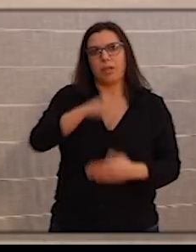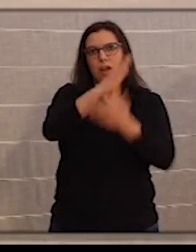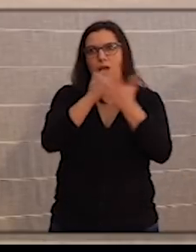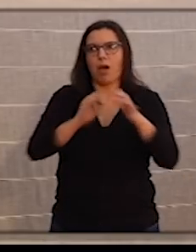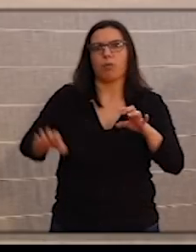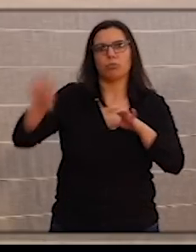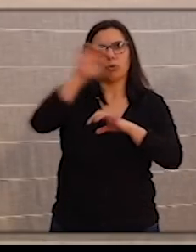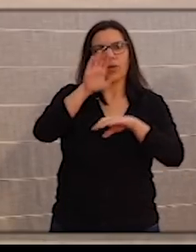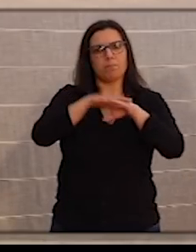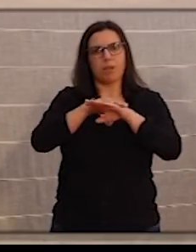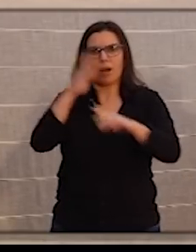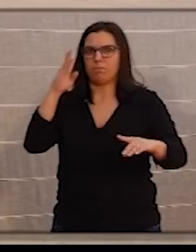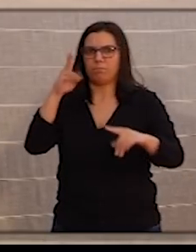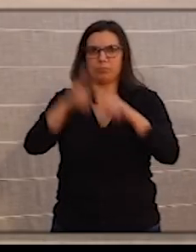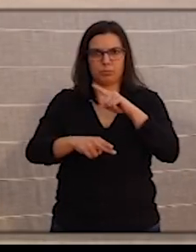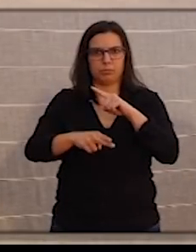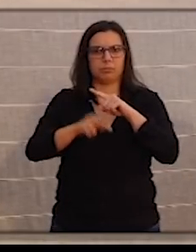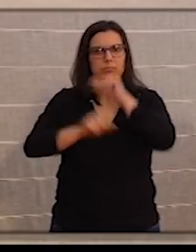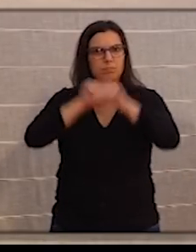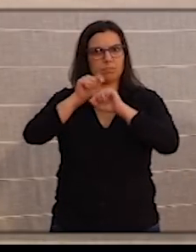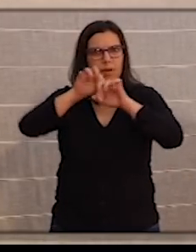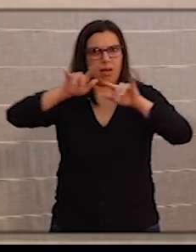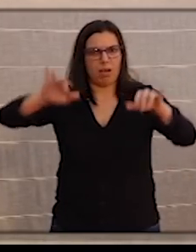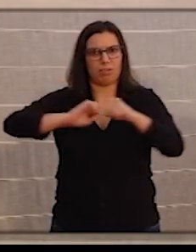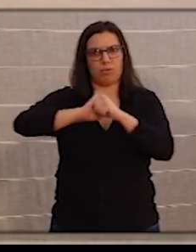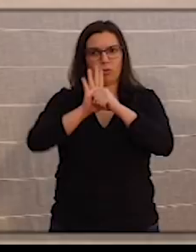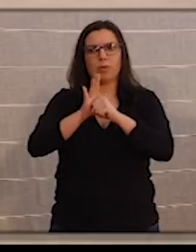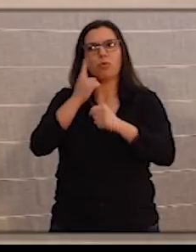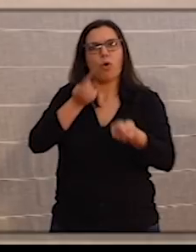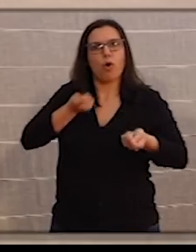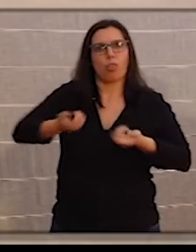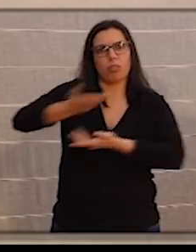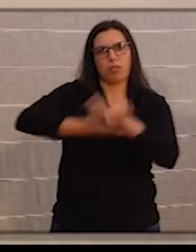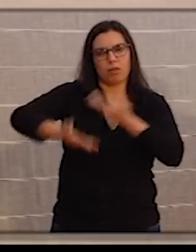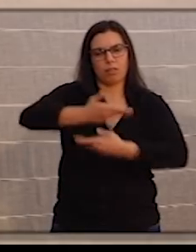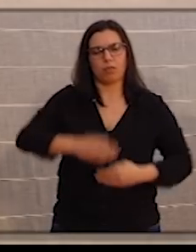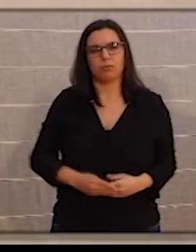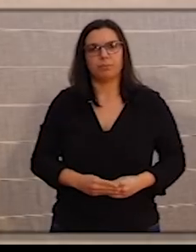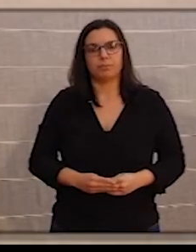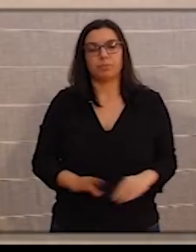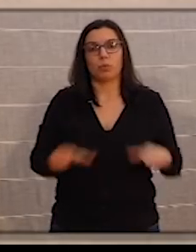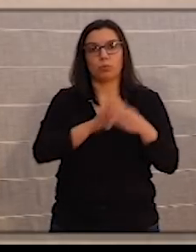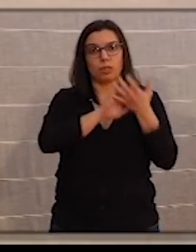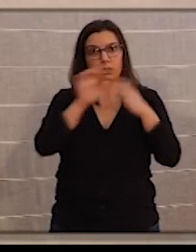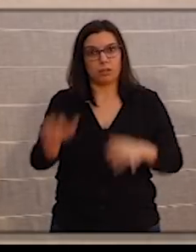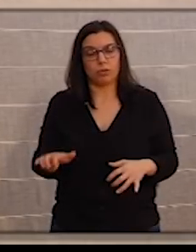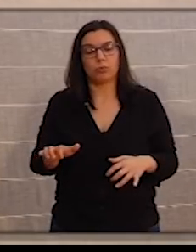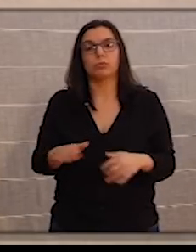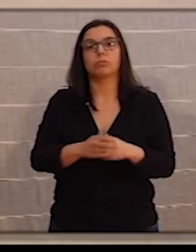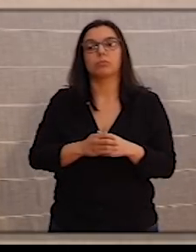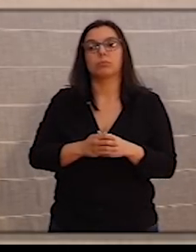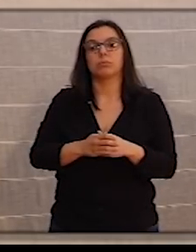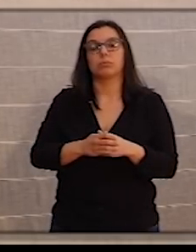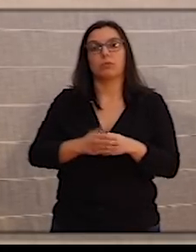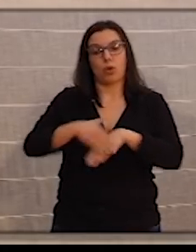frente a la propagación del coronavirus de forma coordinada. La Junta de Castilla y León y el